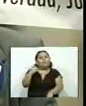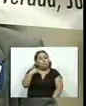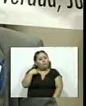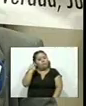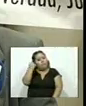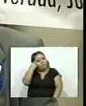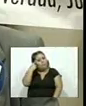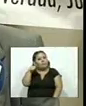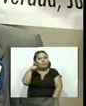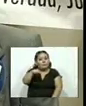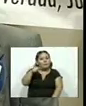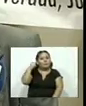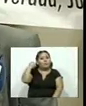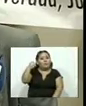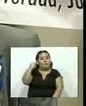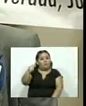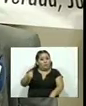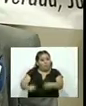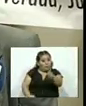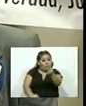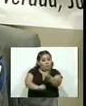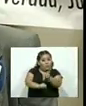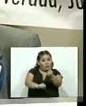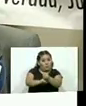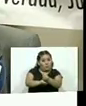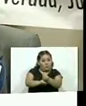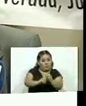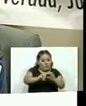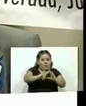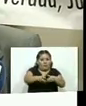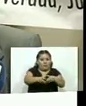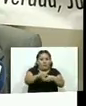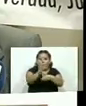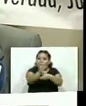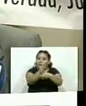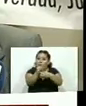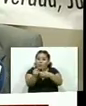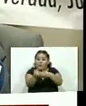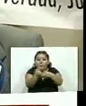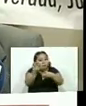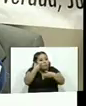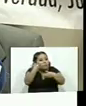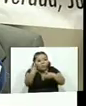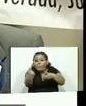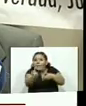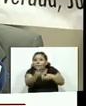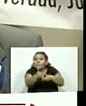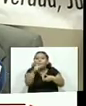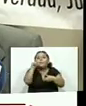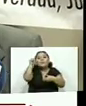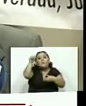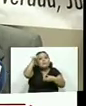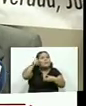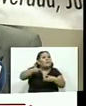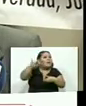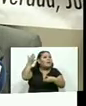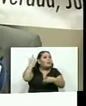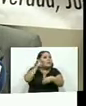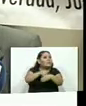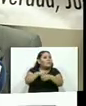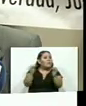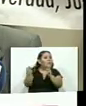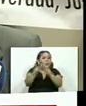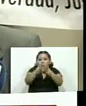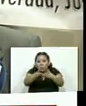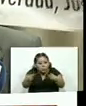importante que se apoye a la Comisión Nacional de Búsqueda de personas adultas desaparecidas durante